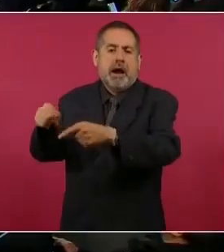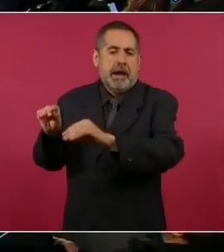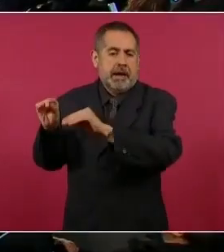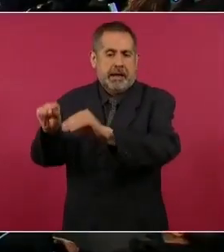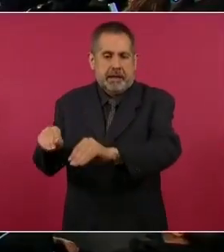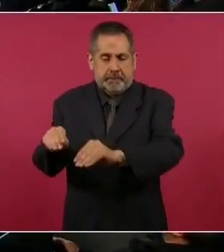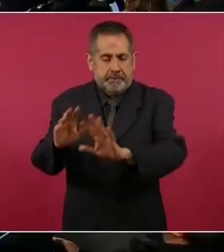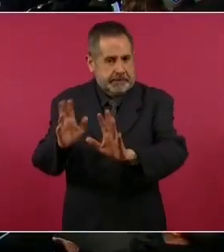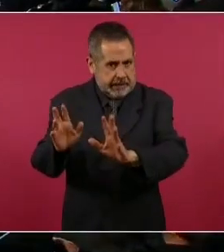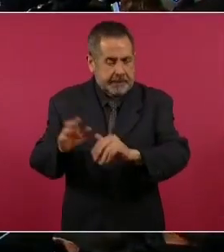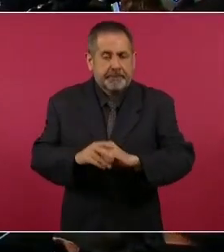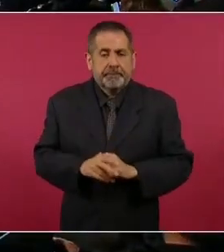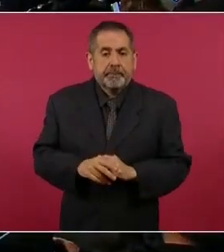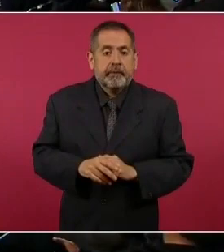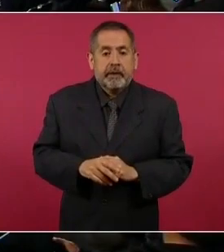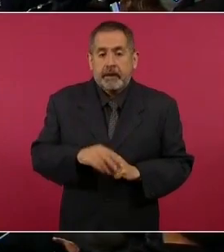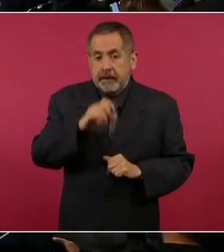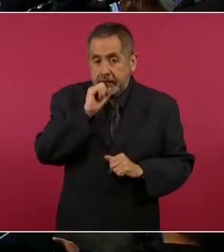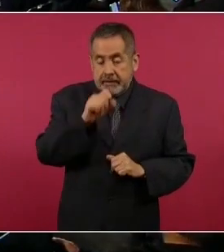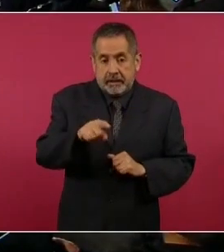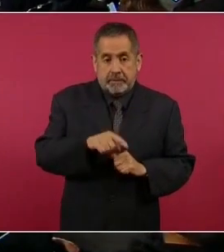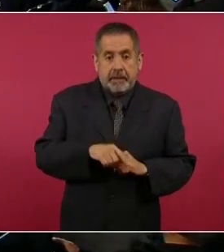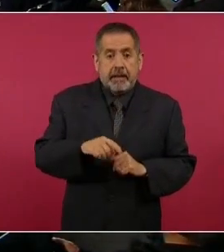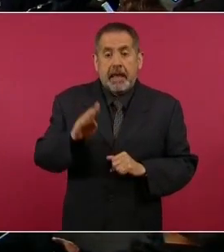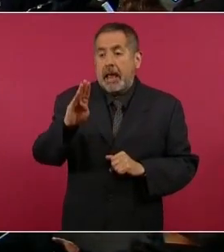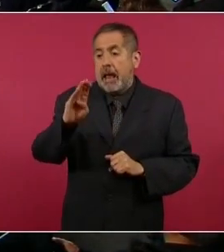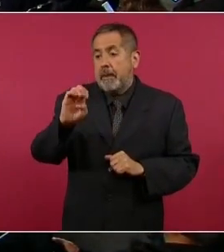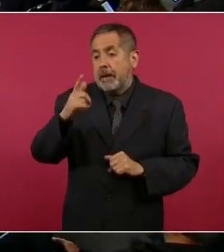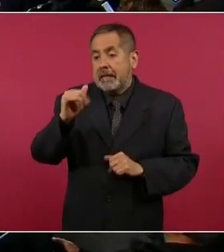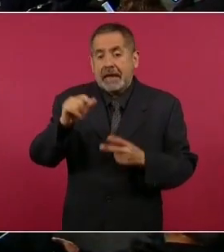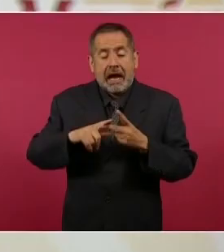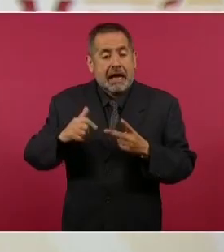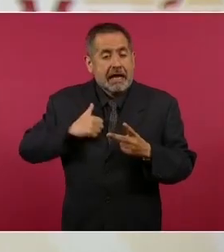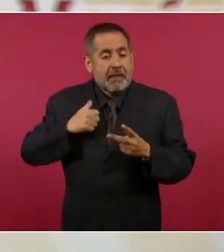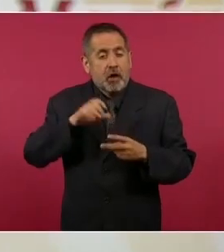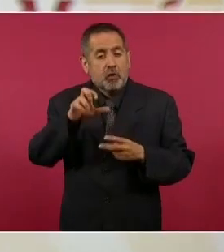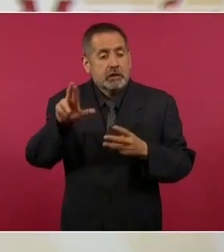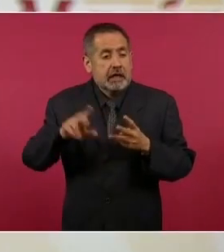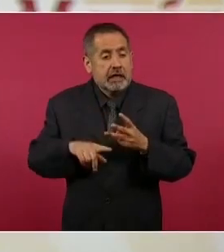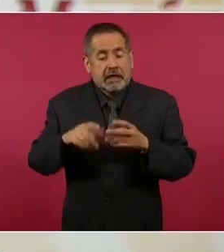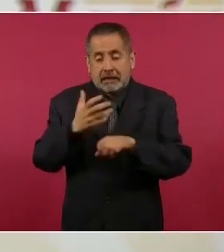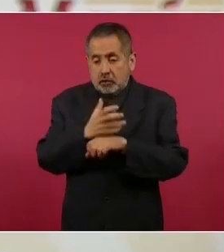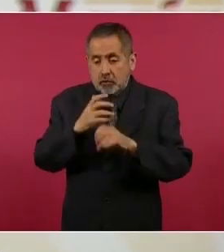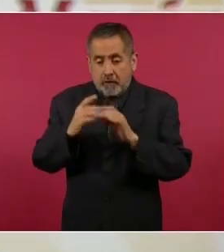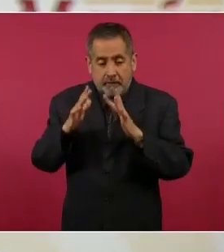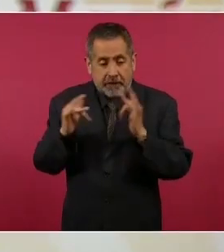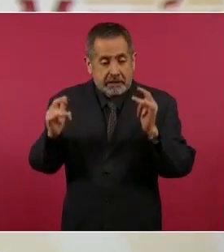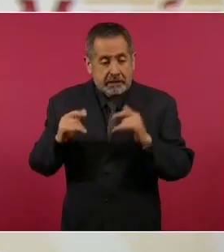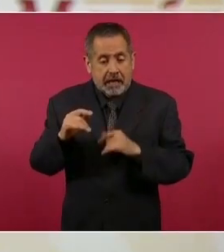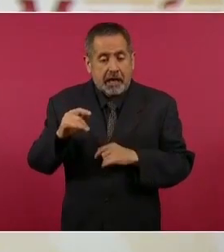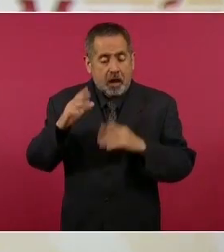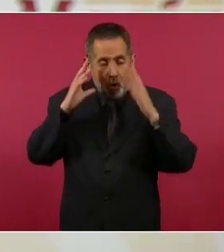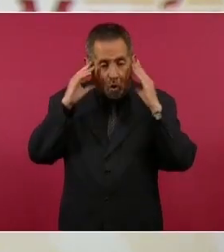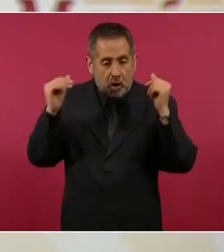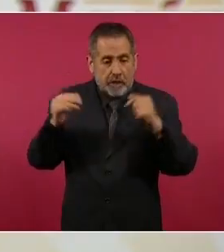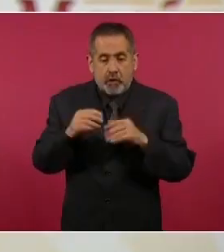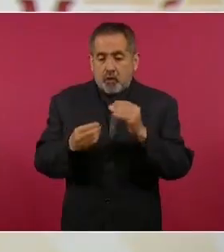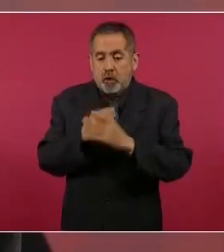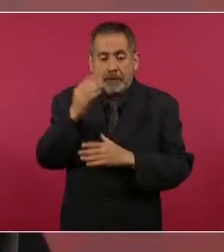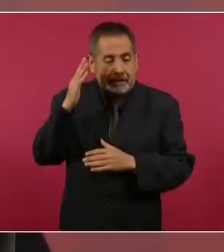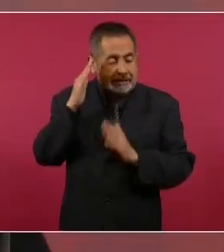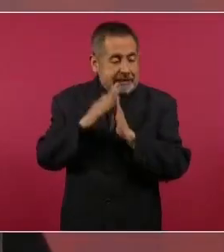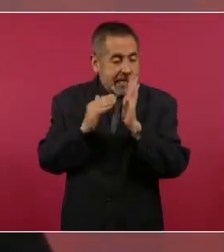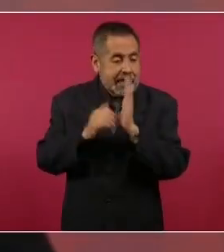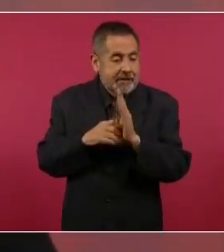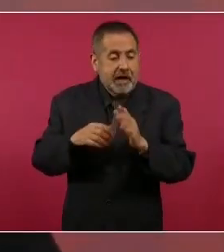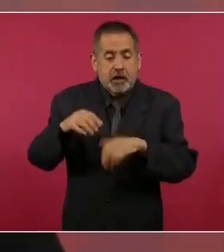También hemos transportado nacionales de Bélgica, Canadá, Costa Rica, España, Estados Unidos, Francia, Países Bajos, Italia, Nueva Zelanda, Suiza,